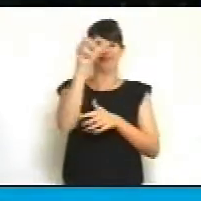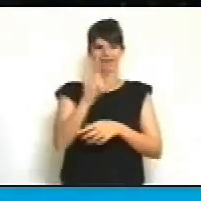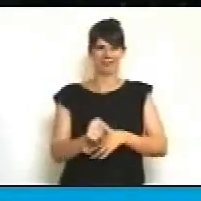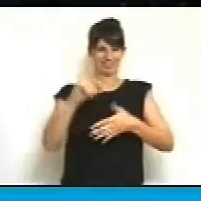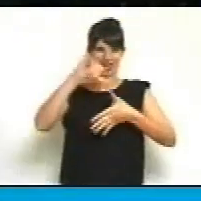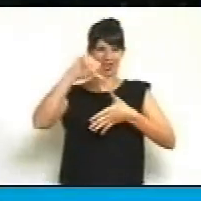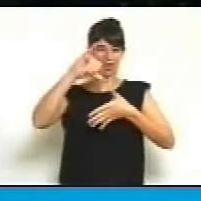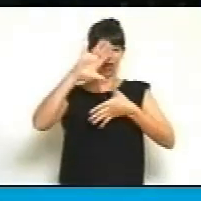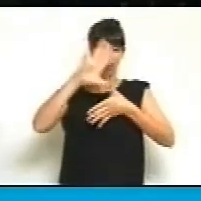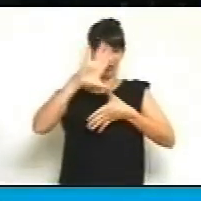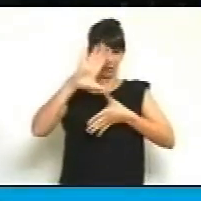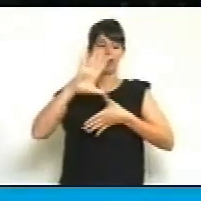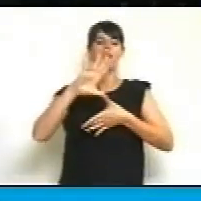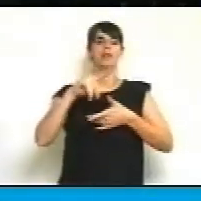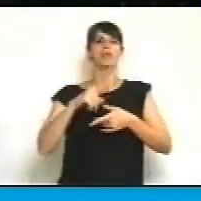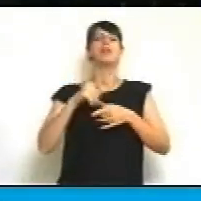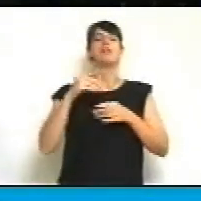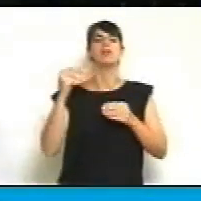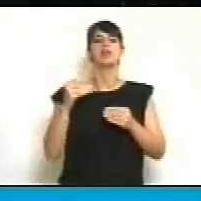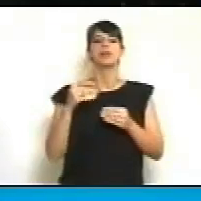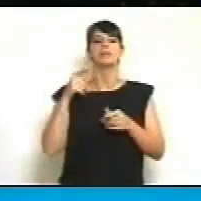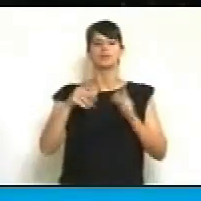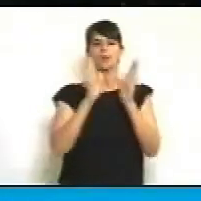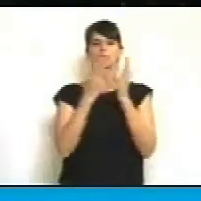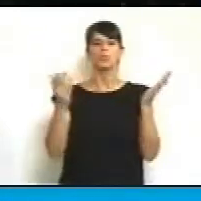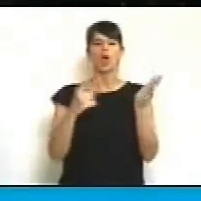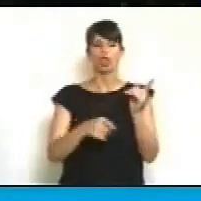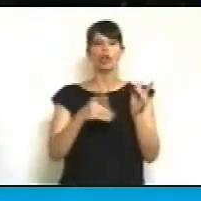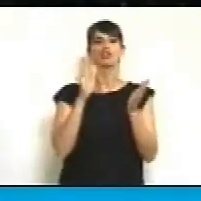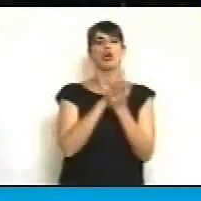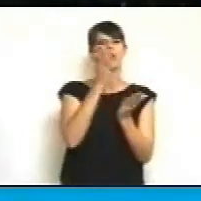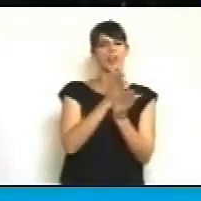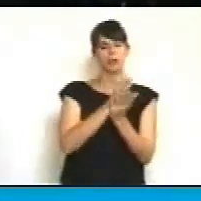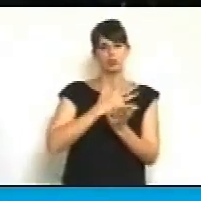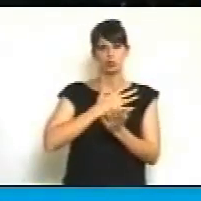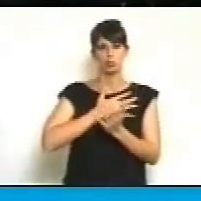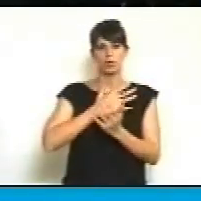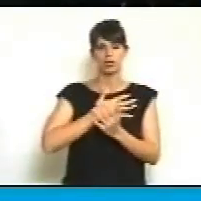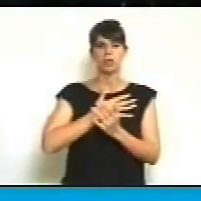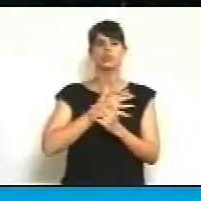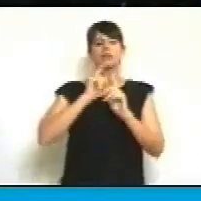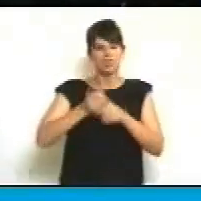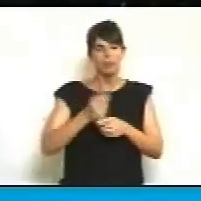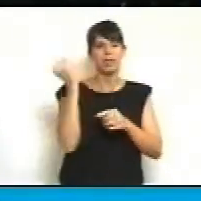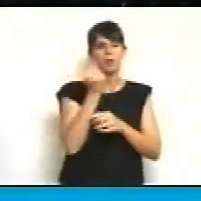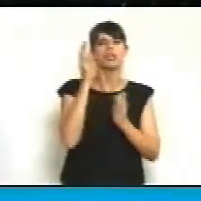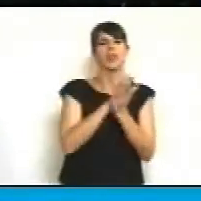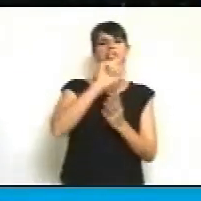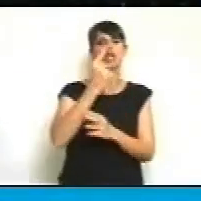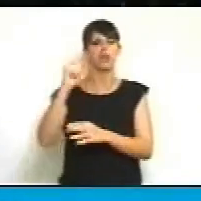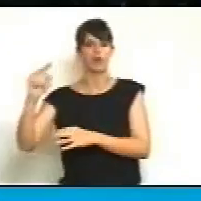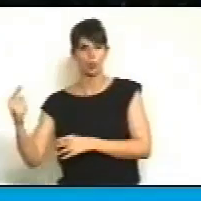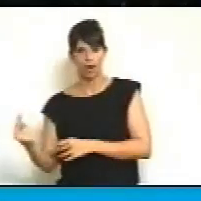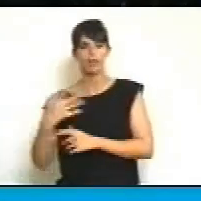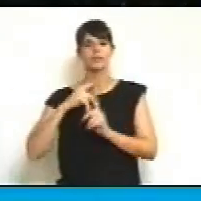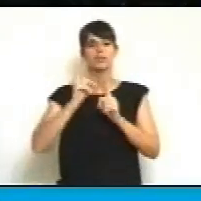cultural latinoamericano. Es un código de los derechos humanos, pero de los derechos individuales pero también